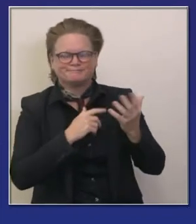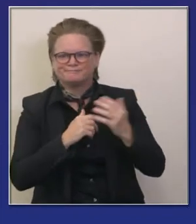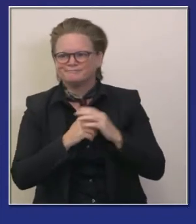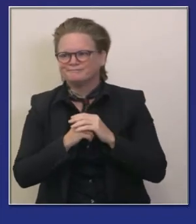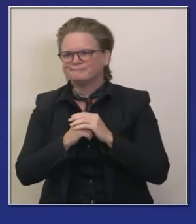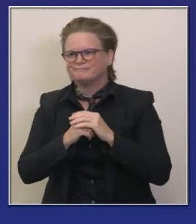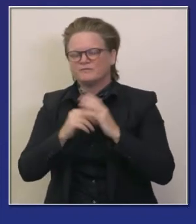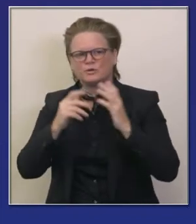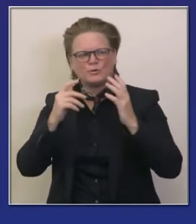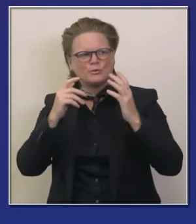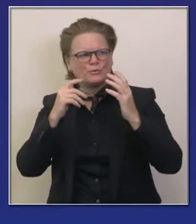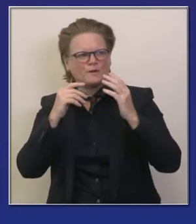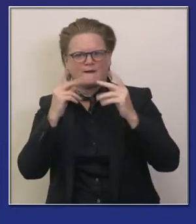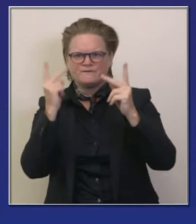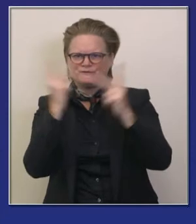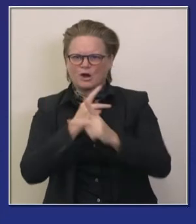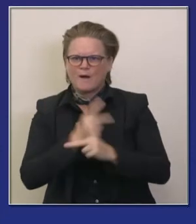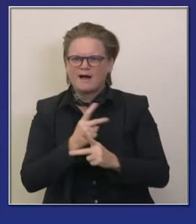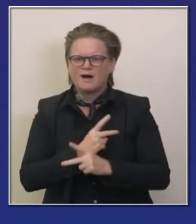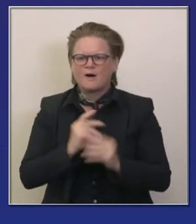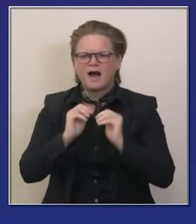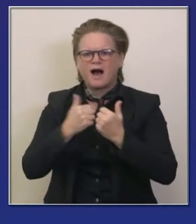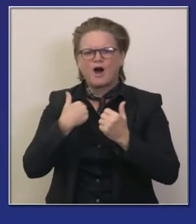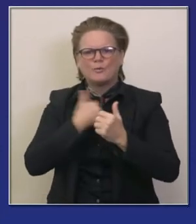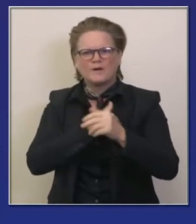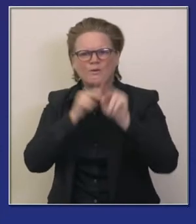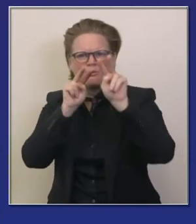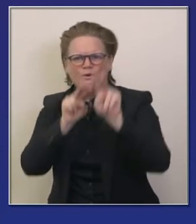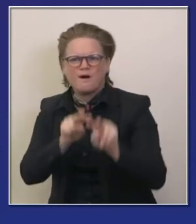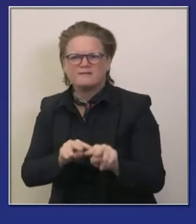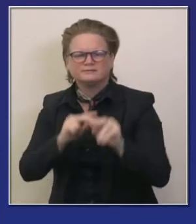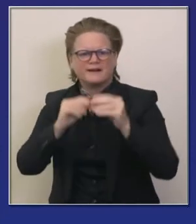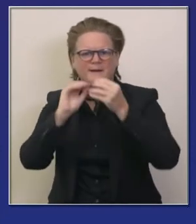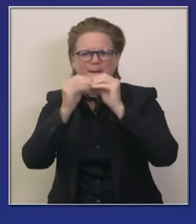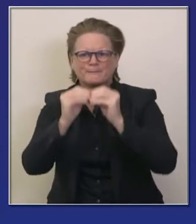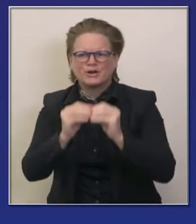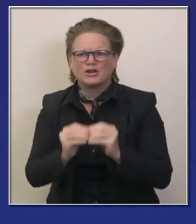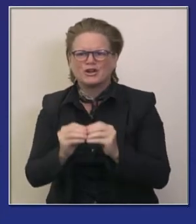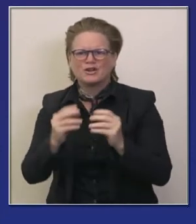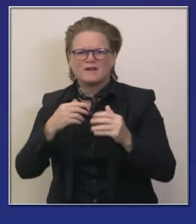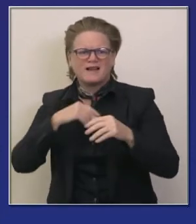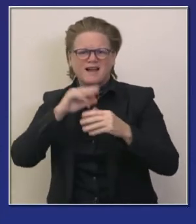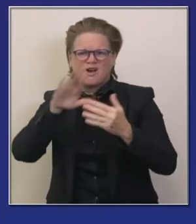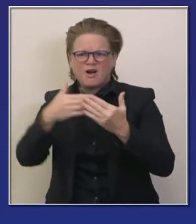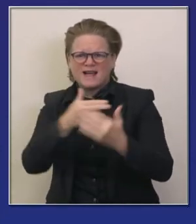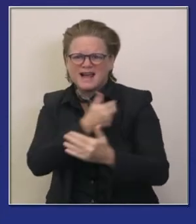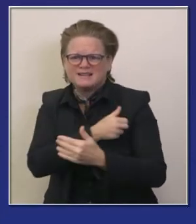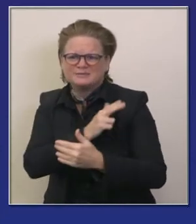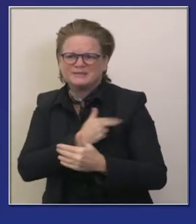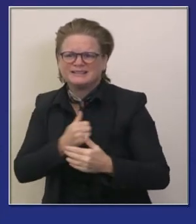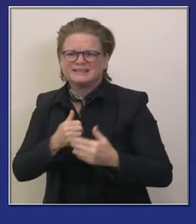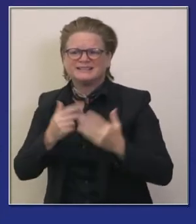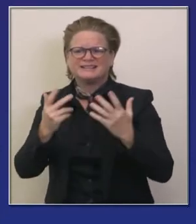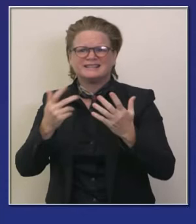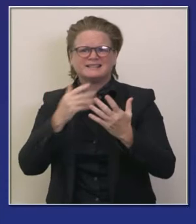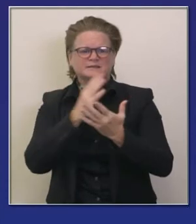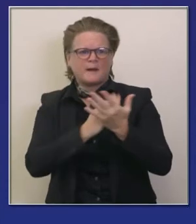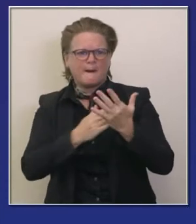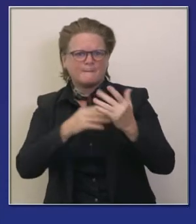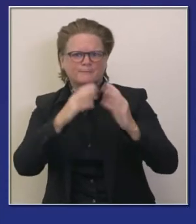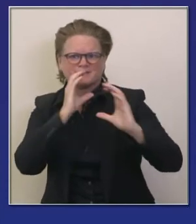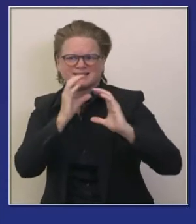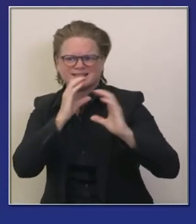en tiempo real de monitorear y participar a tener una idea real de dónde se están